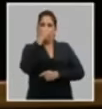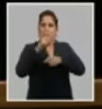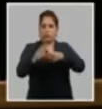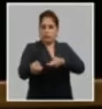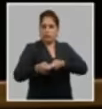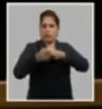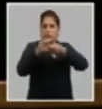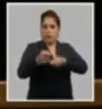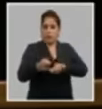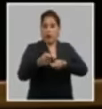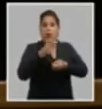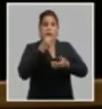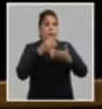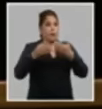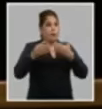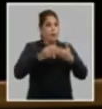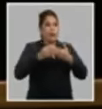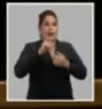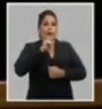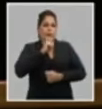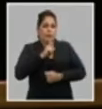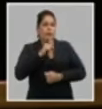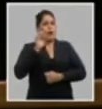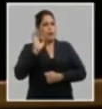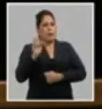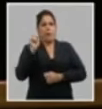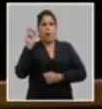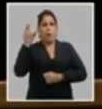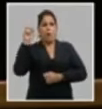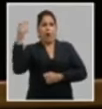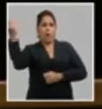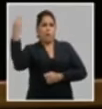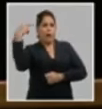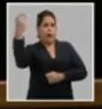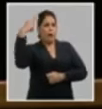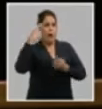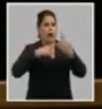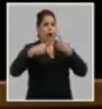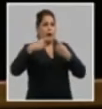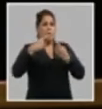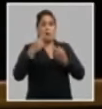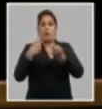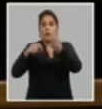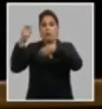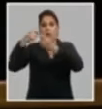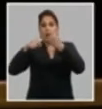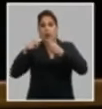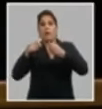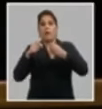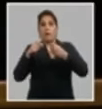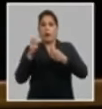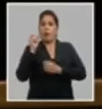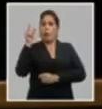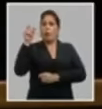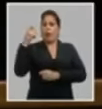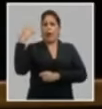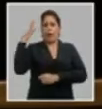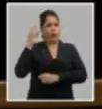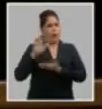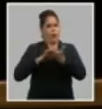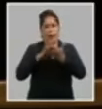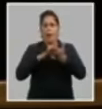desterrar el dañino hábito de importarlos y generar exportaciones diversificadas y competitivas.